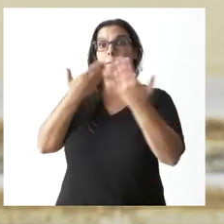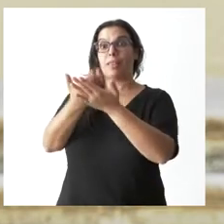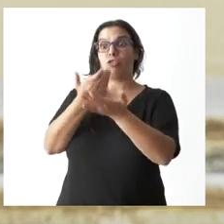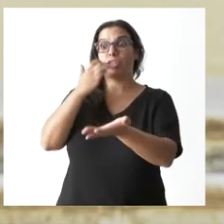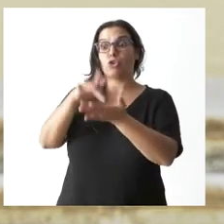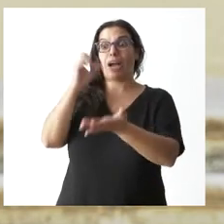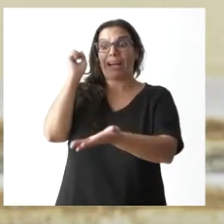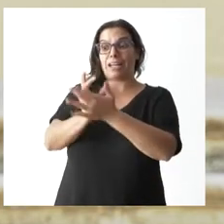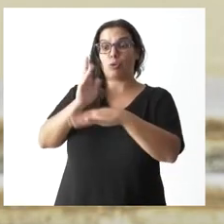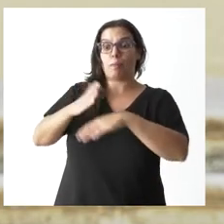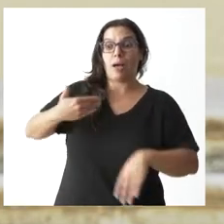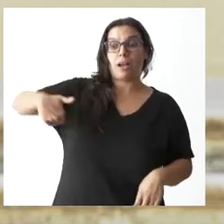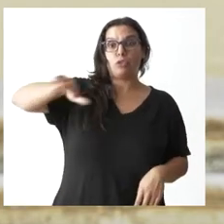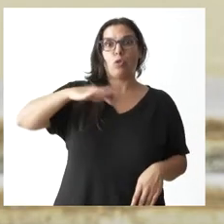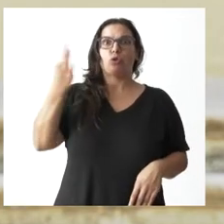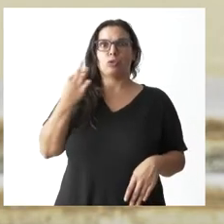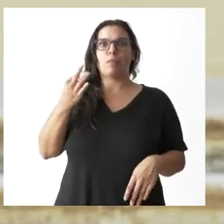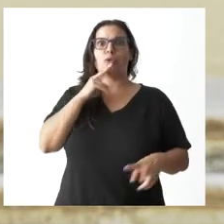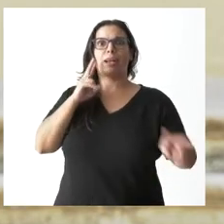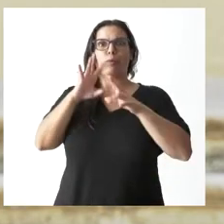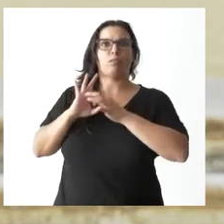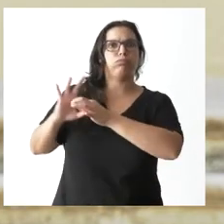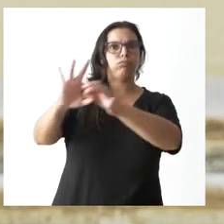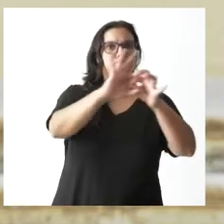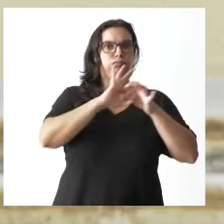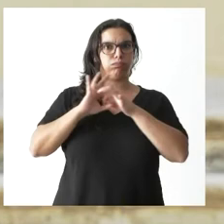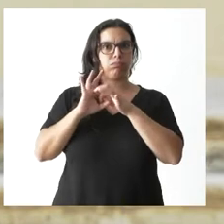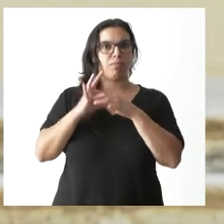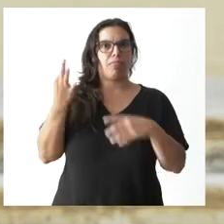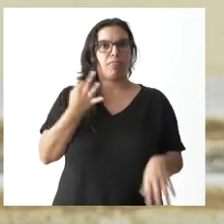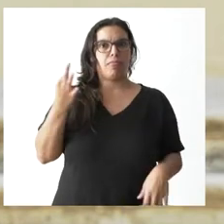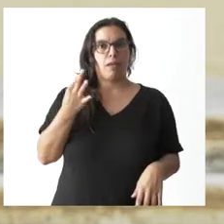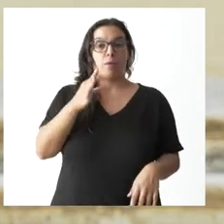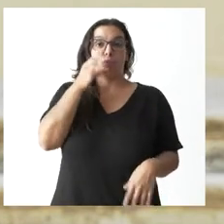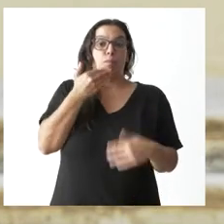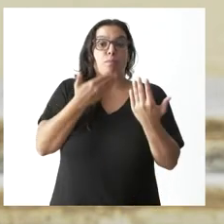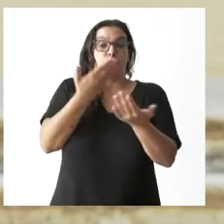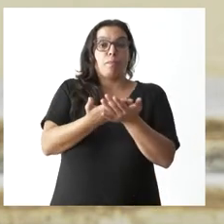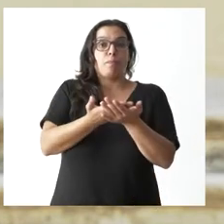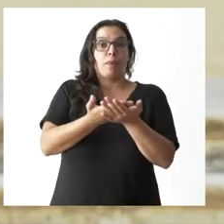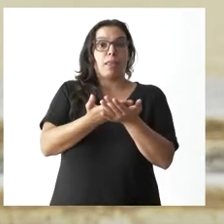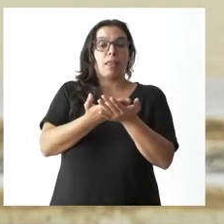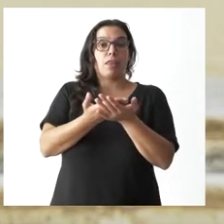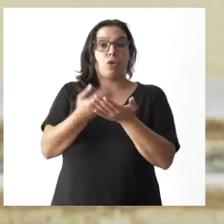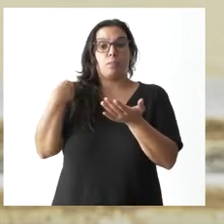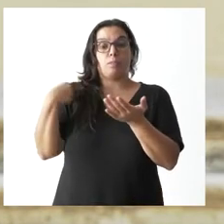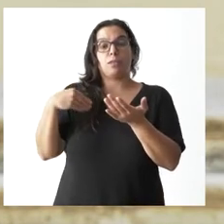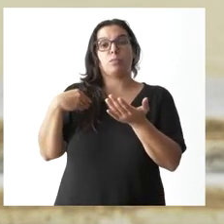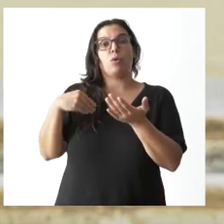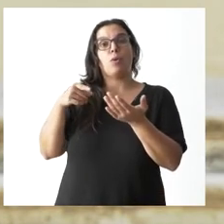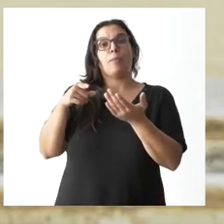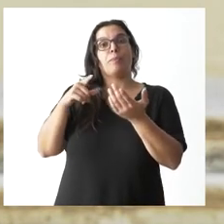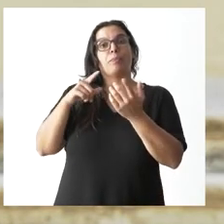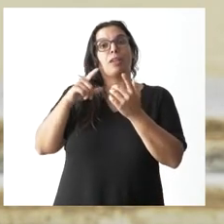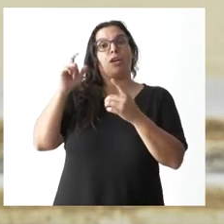global, pues, demos una respuesta por eso he pedido la solicitud de una conferencia